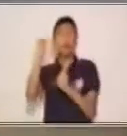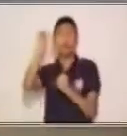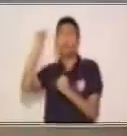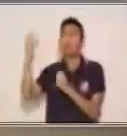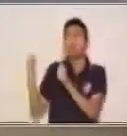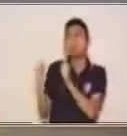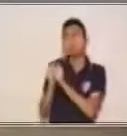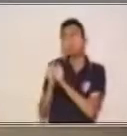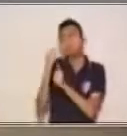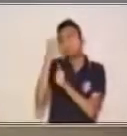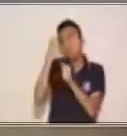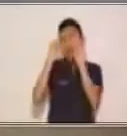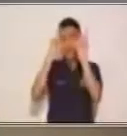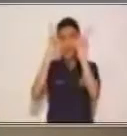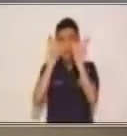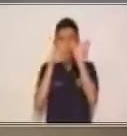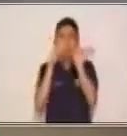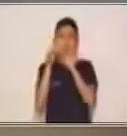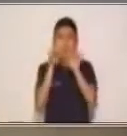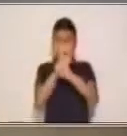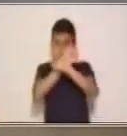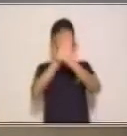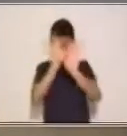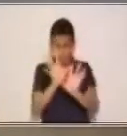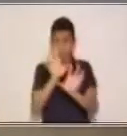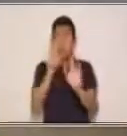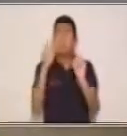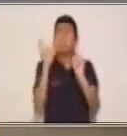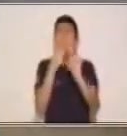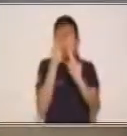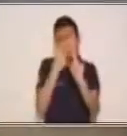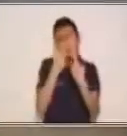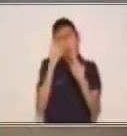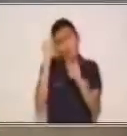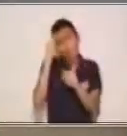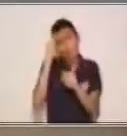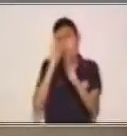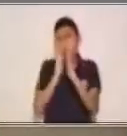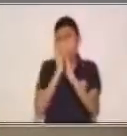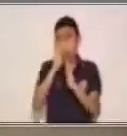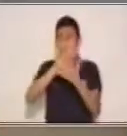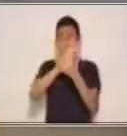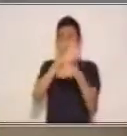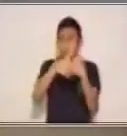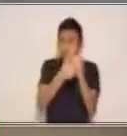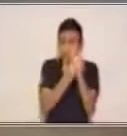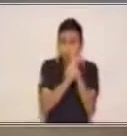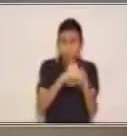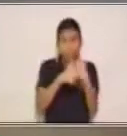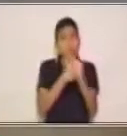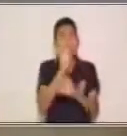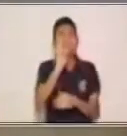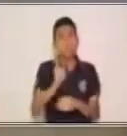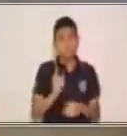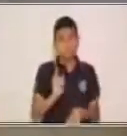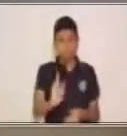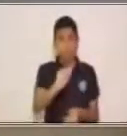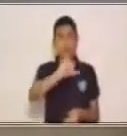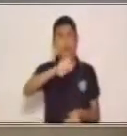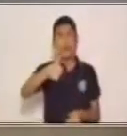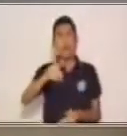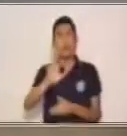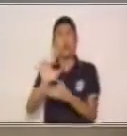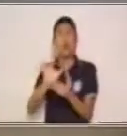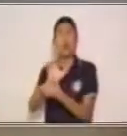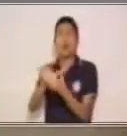habilidad lingüística. Antes de empezar, te recomiendo que laves constantemente tus manos con agua y jabón.